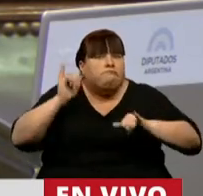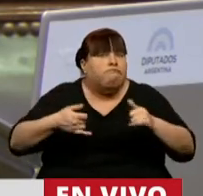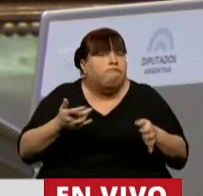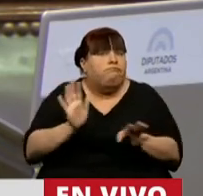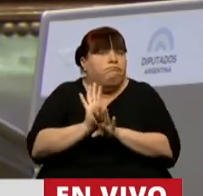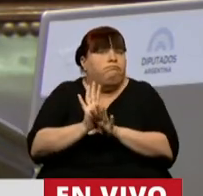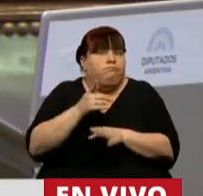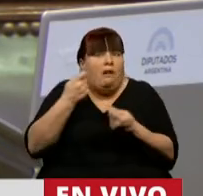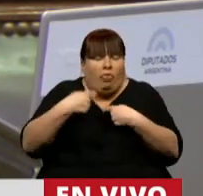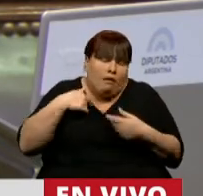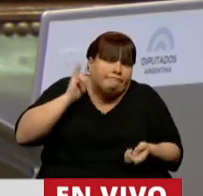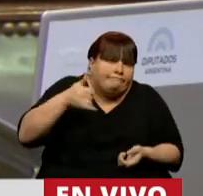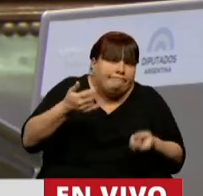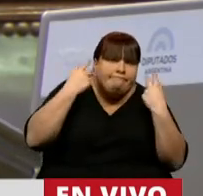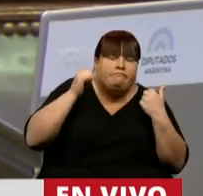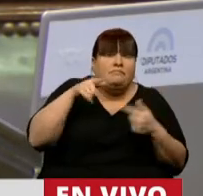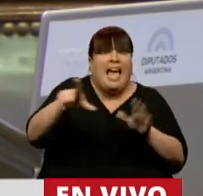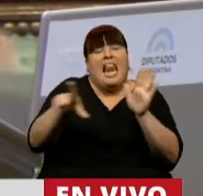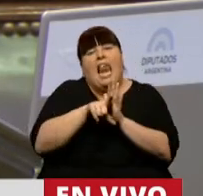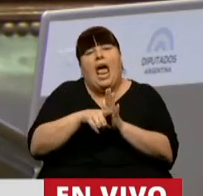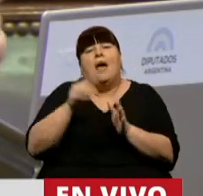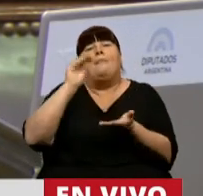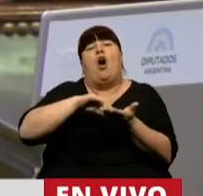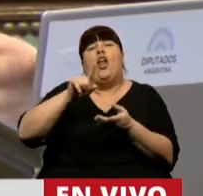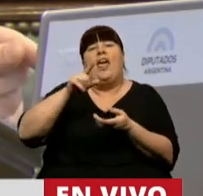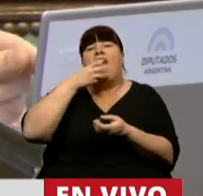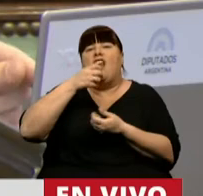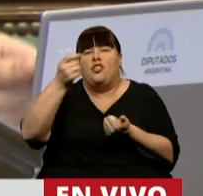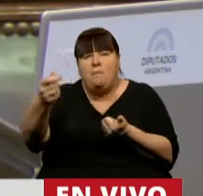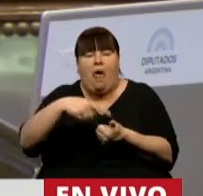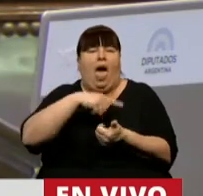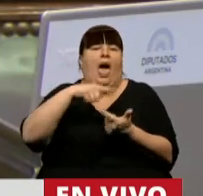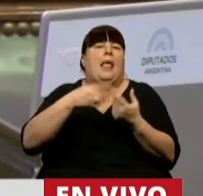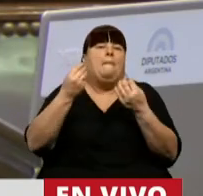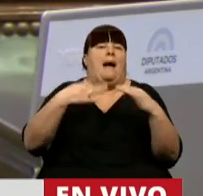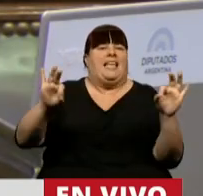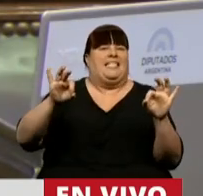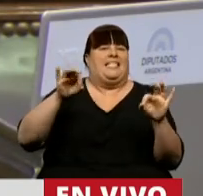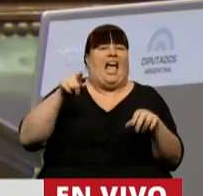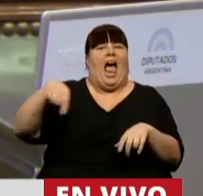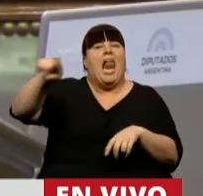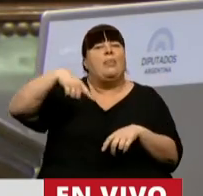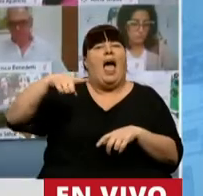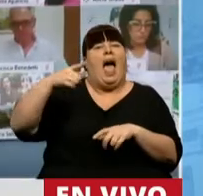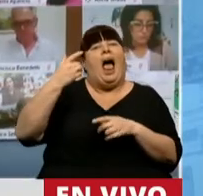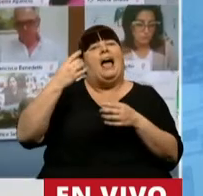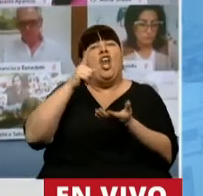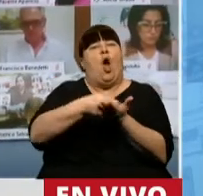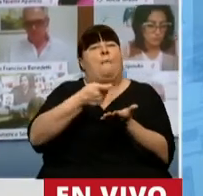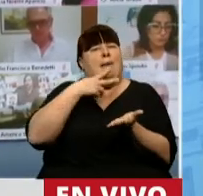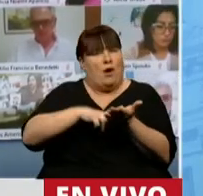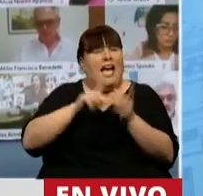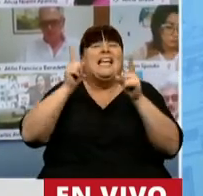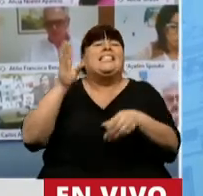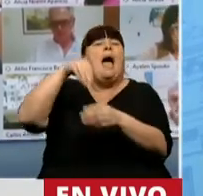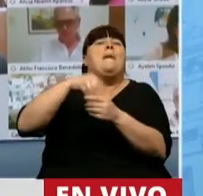lo que les estaban ofreciendo y en esa ley metieron el blanqueo para salvar a los evasores, metieron